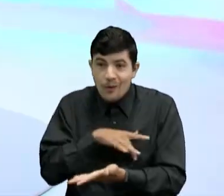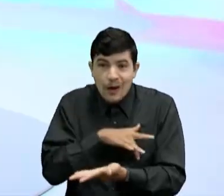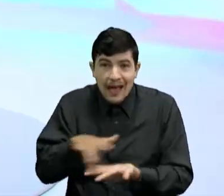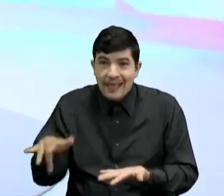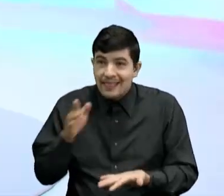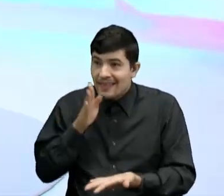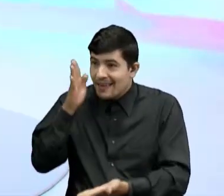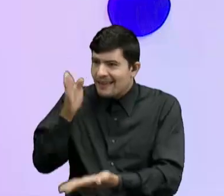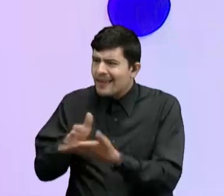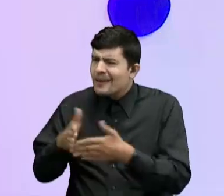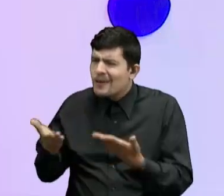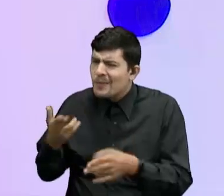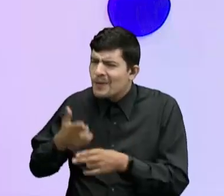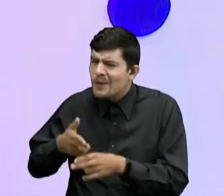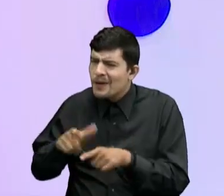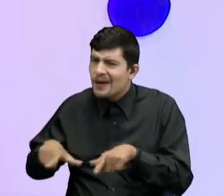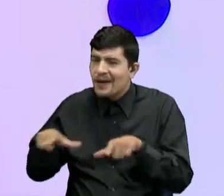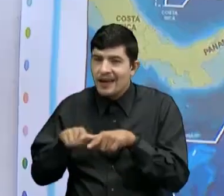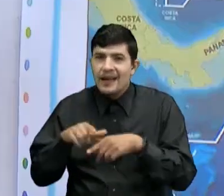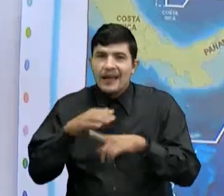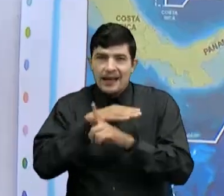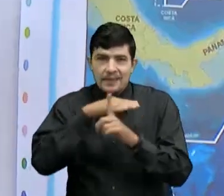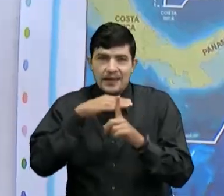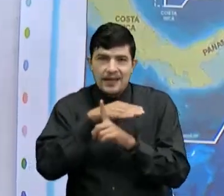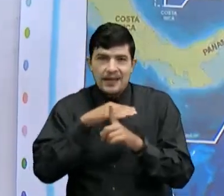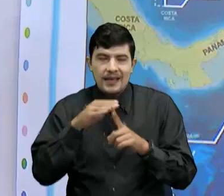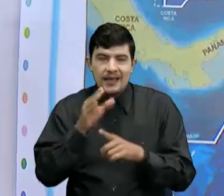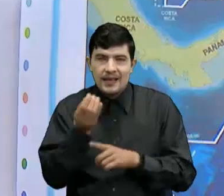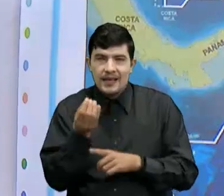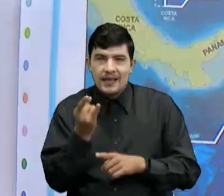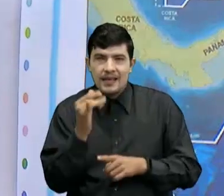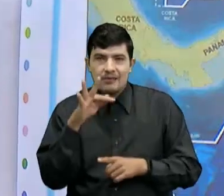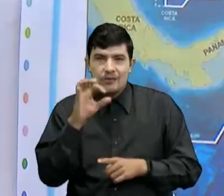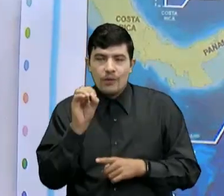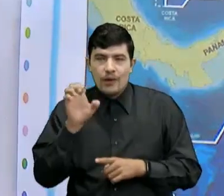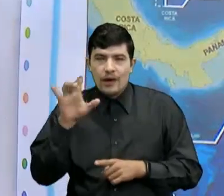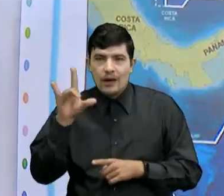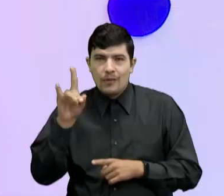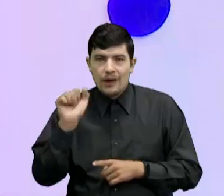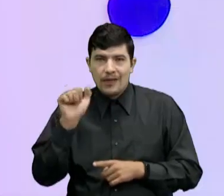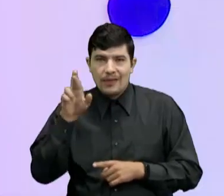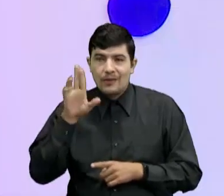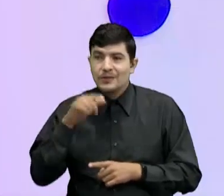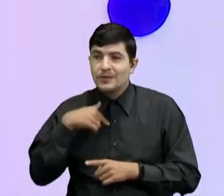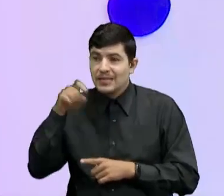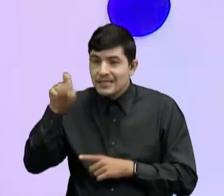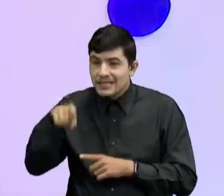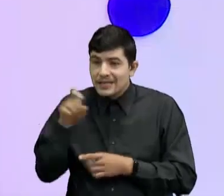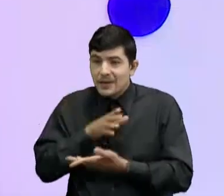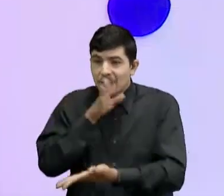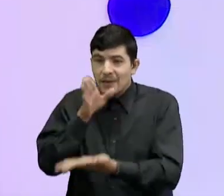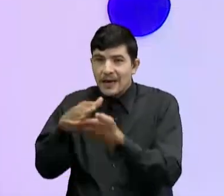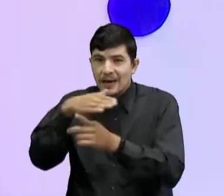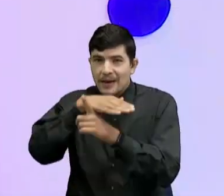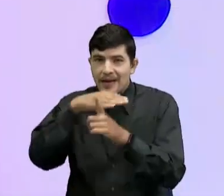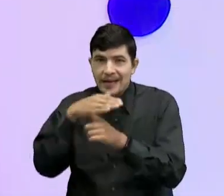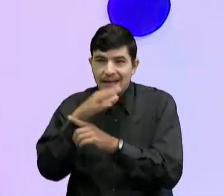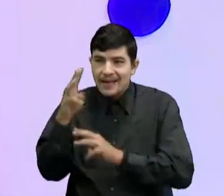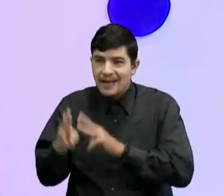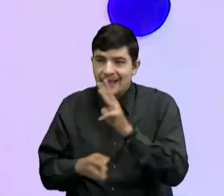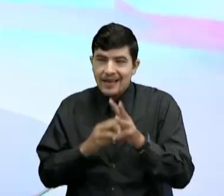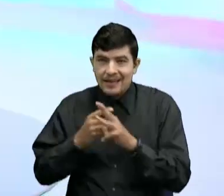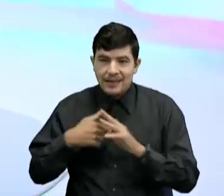¿Cómo se llama el lugar? El centro del mundo Queda en Ecuador En Quito, Ecuador Necesito ir al centro del mundo A ver si bajamos un poquito